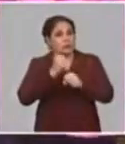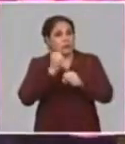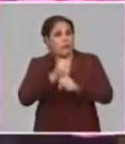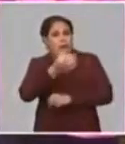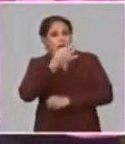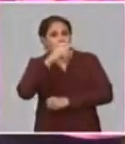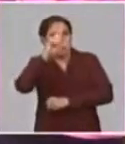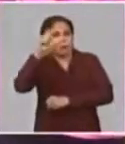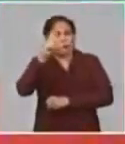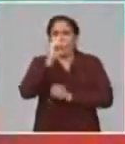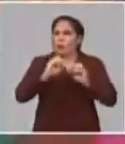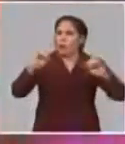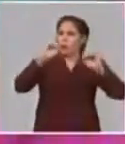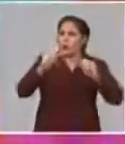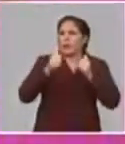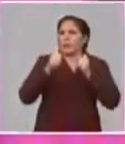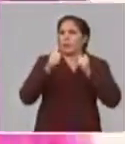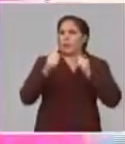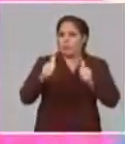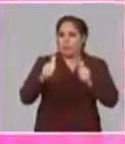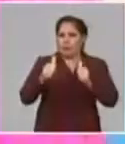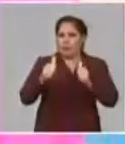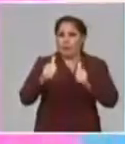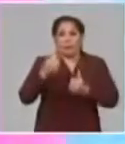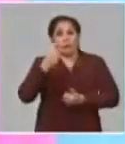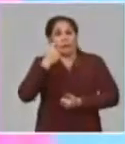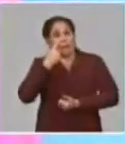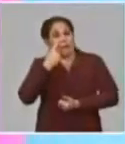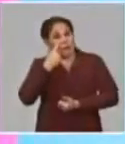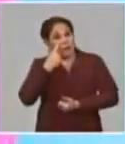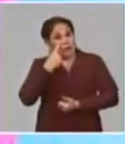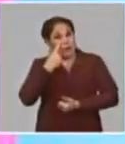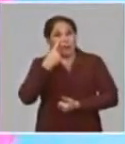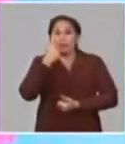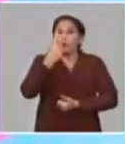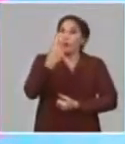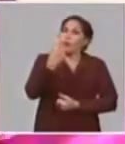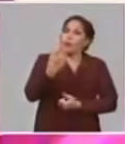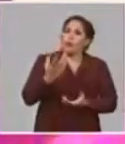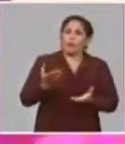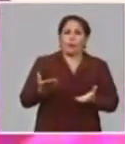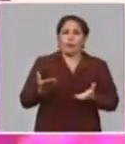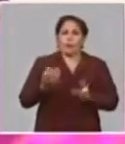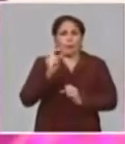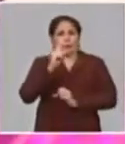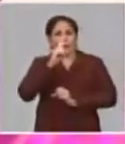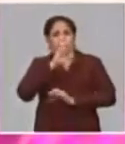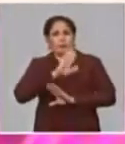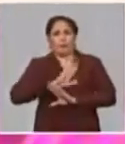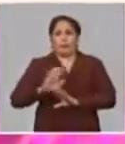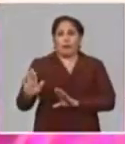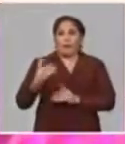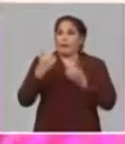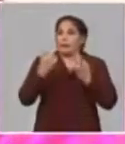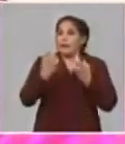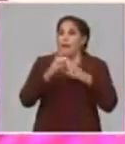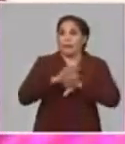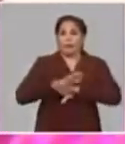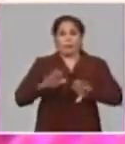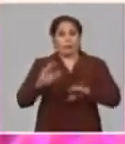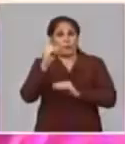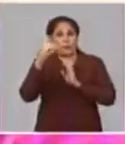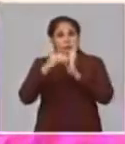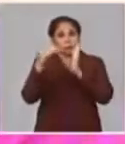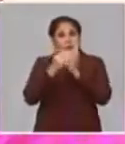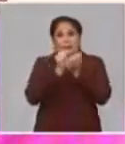farmacias, ella lo organiza todo. Oye, Danay, si, mima, mira, eres tú la única que falta para allá, para terminar, que necesitamos ya a partir de la